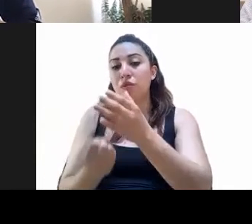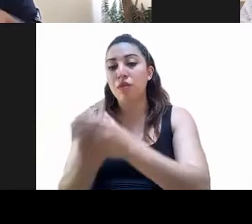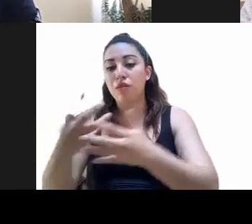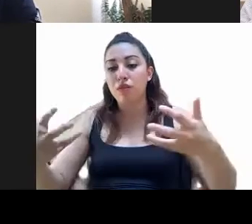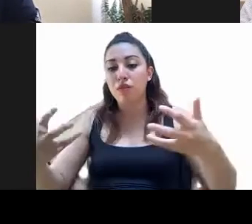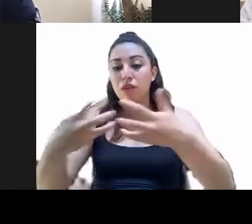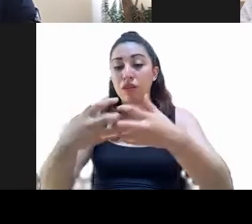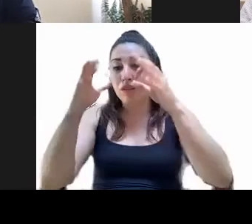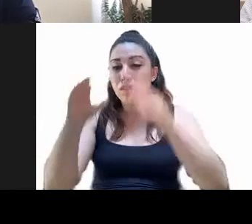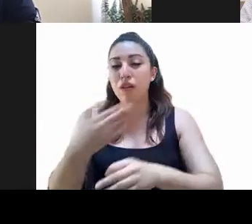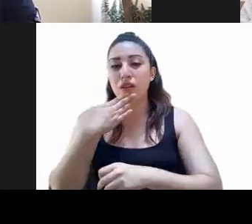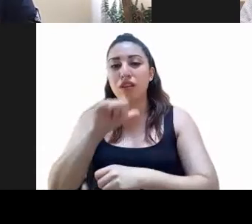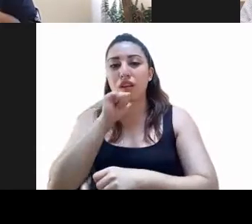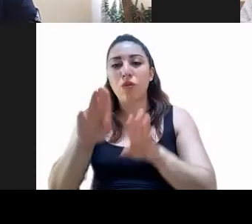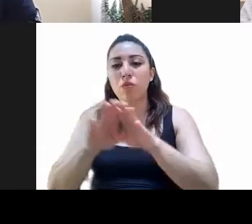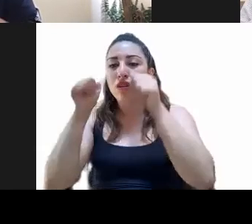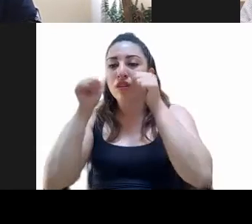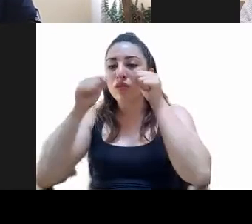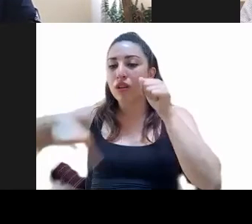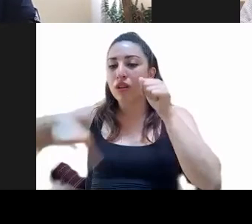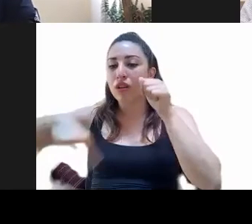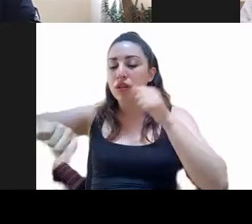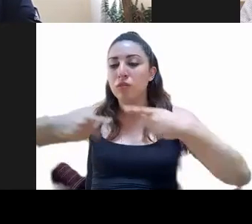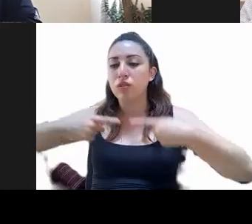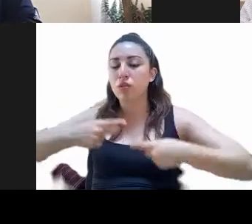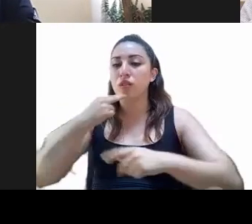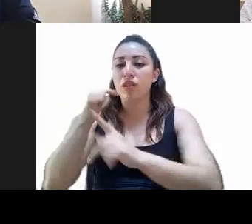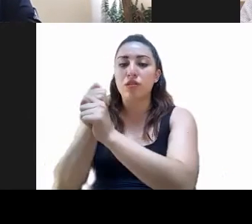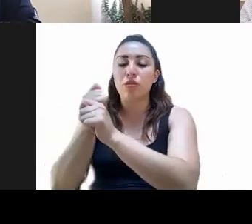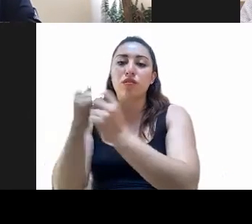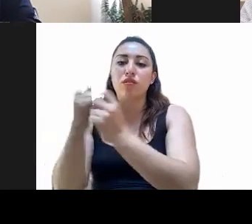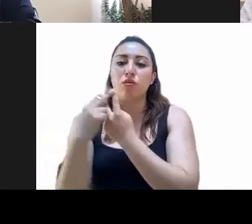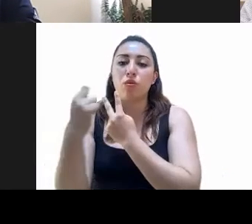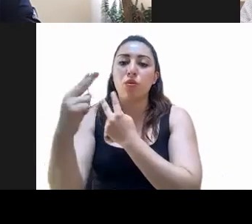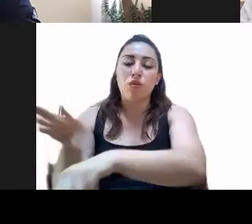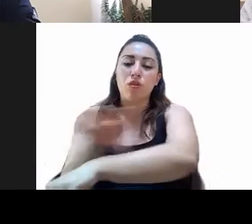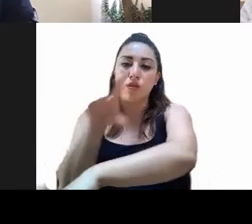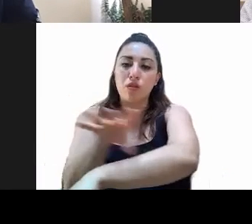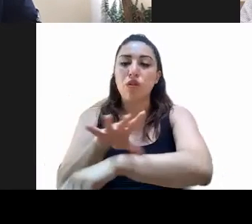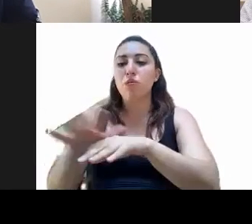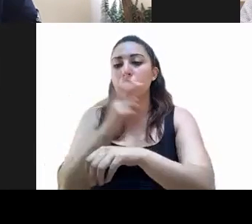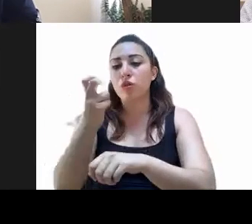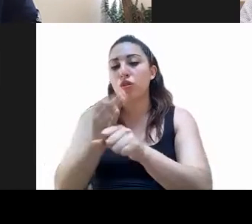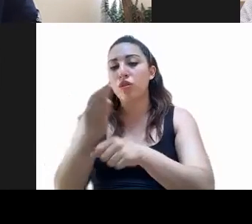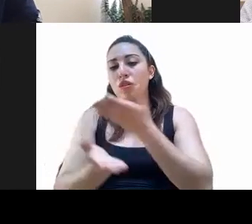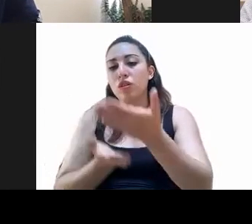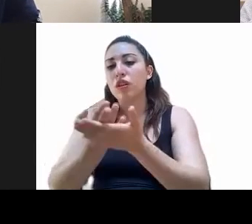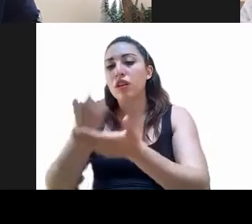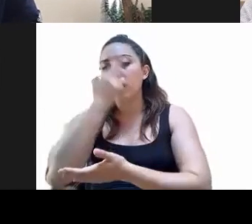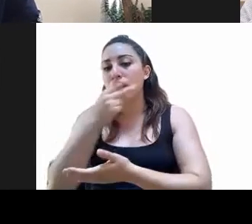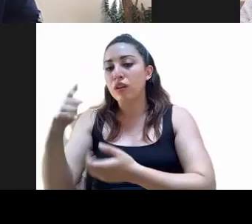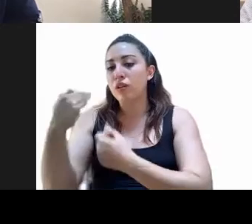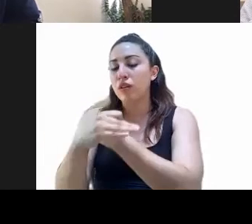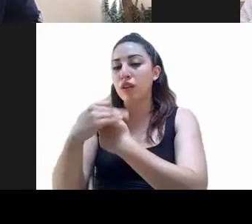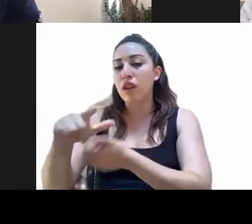y funcionamiento actual del servicio de transportes eléctricos, por lo que dicha institución rige su actuar con base en su estatuto orgánico expedido en